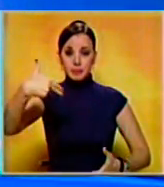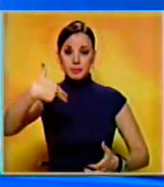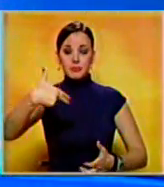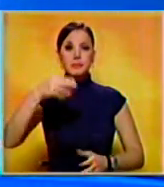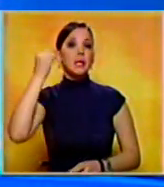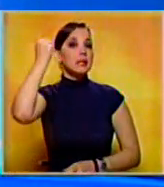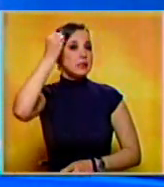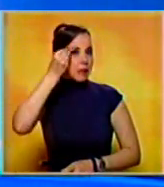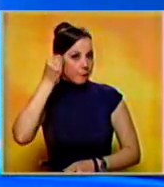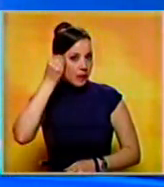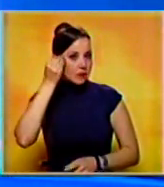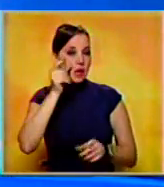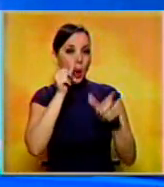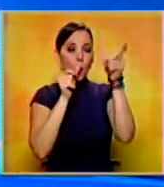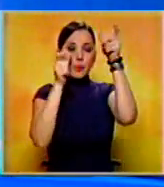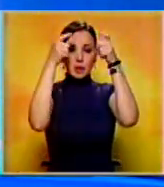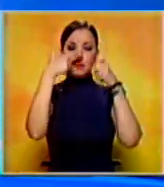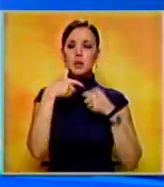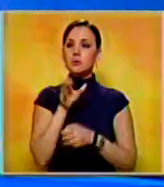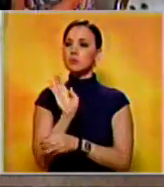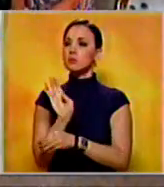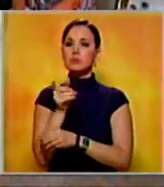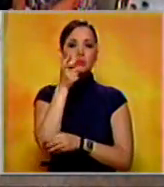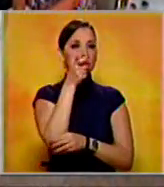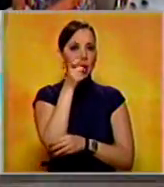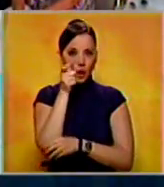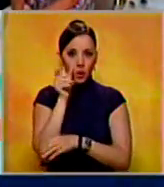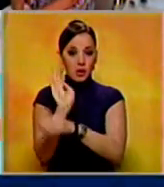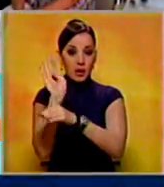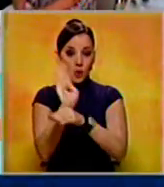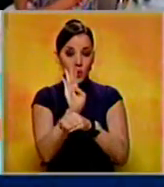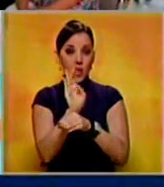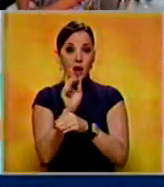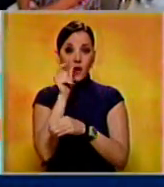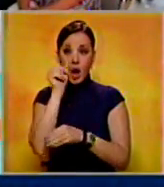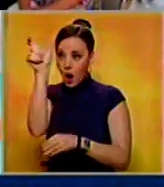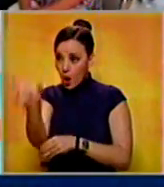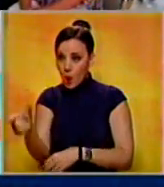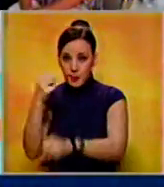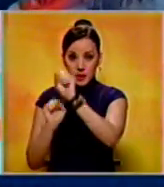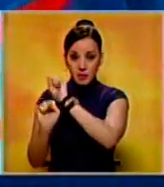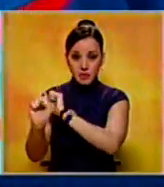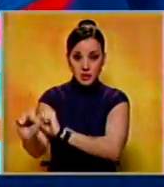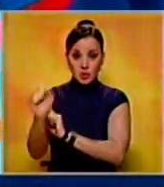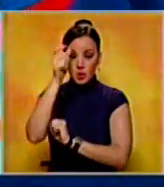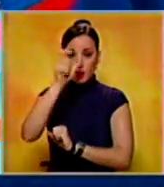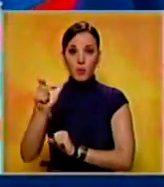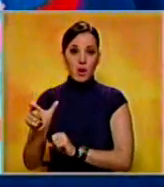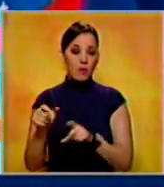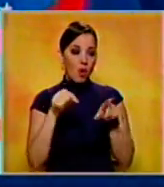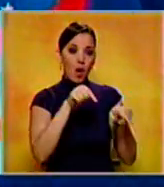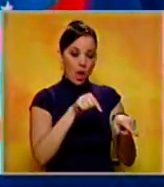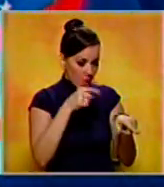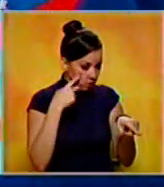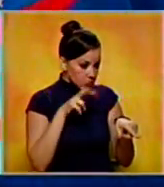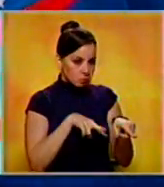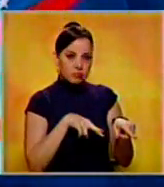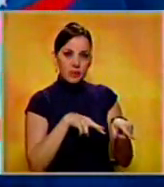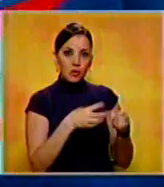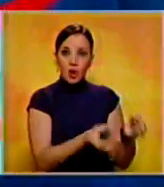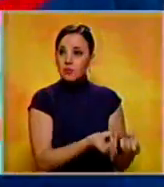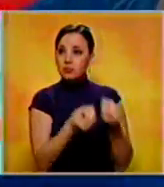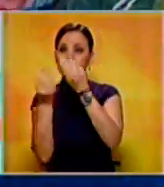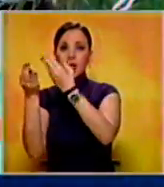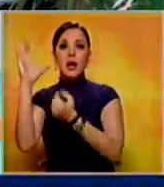trata de un escolta de defensor del pueblo. Por las condiciones que presentó el cadáver, será trasladado a Caracas para practicarle una prueba de